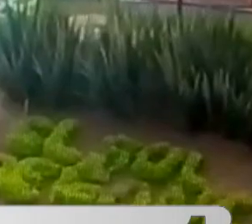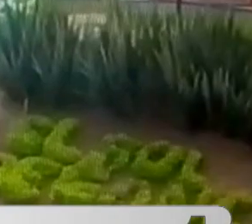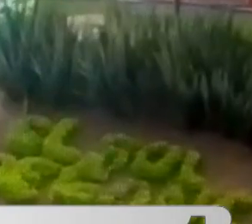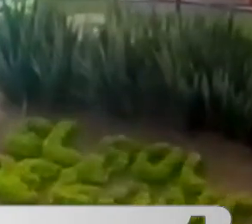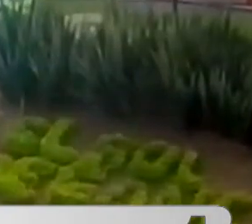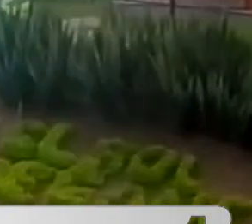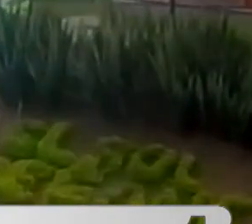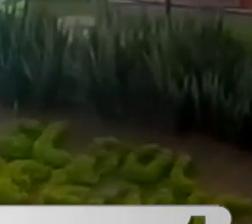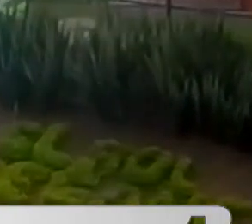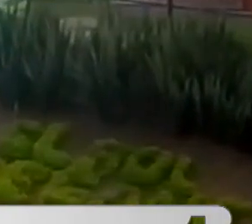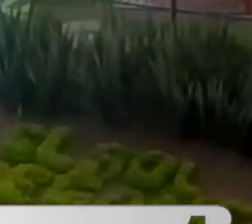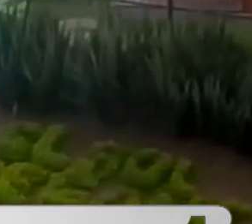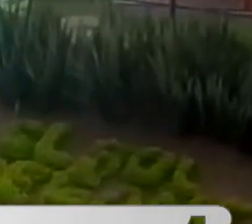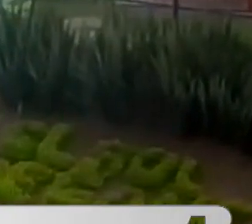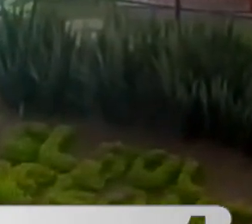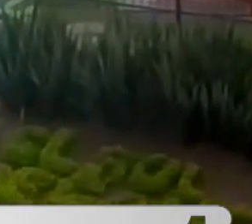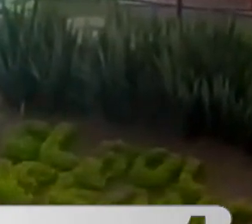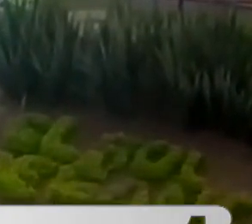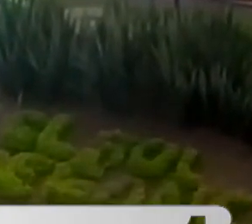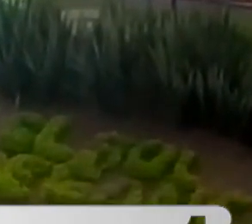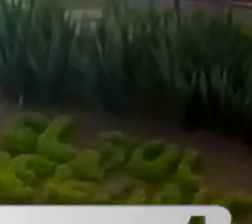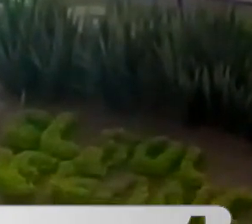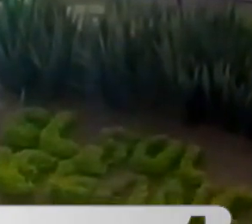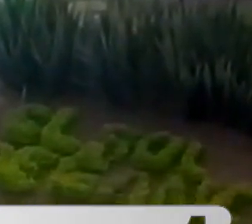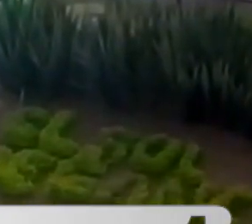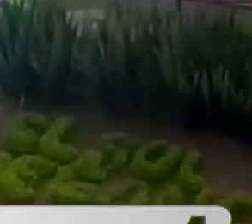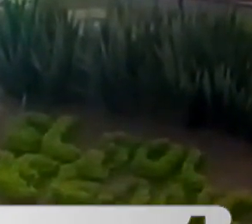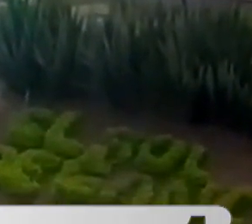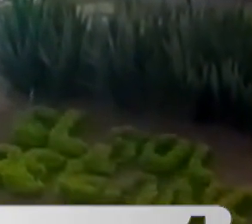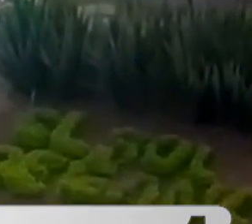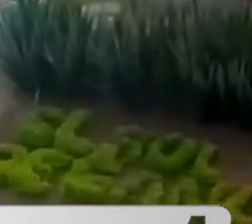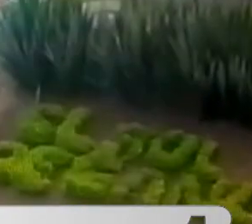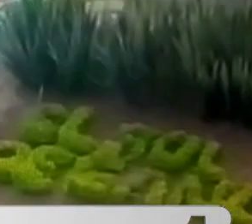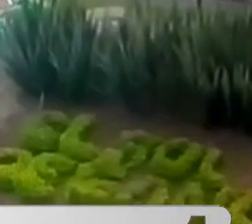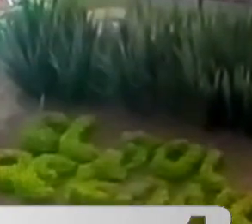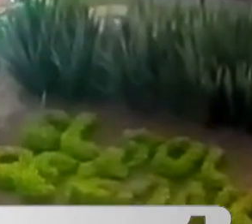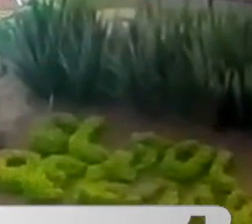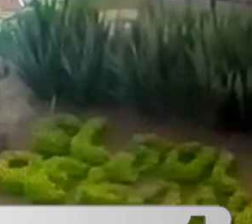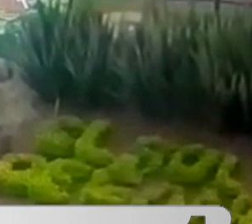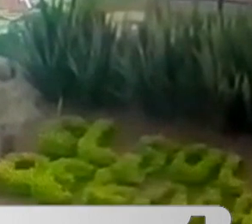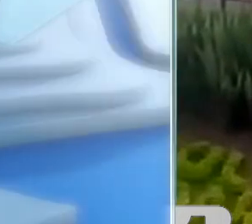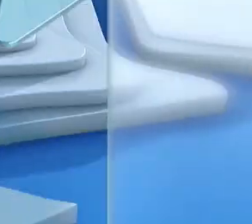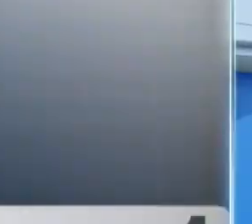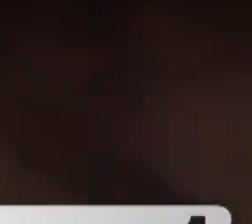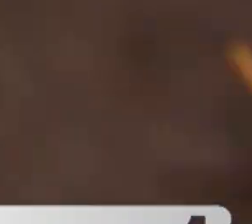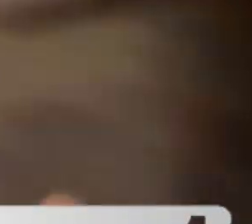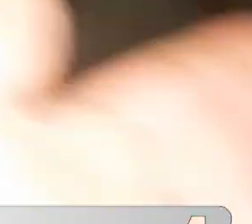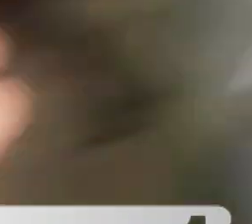Indignante Caso de hombre Que arrolla A motociclista Y emprende La huida